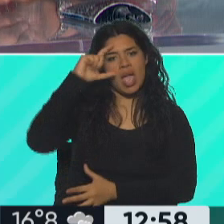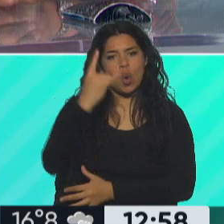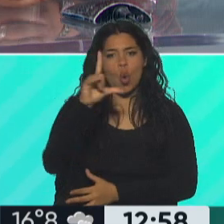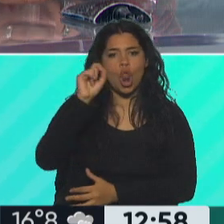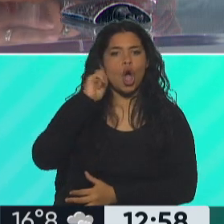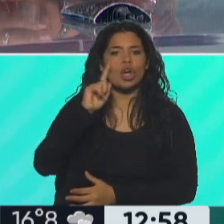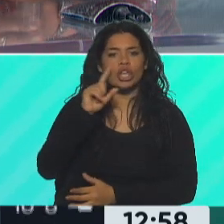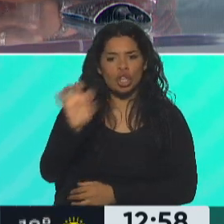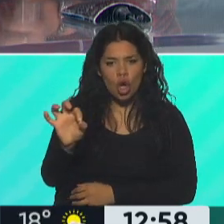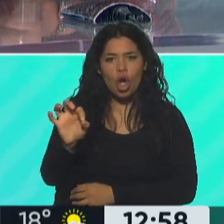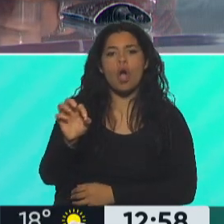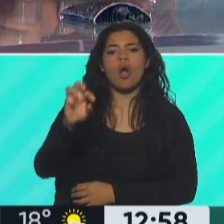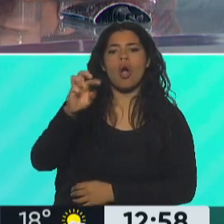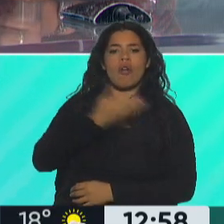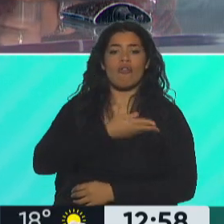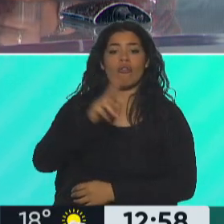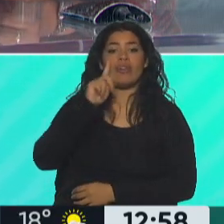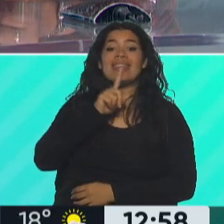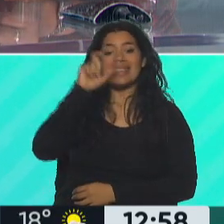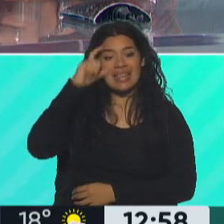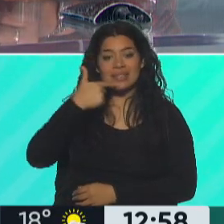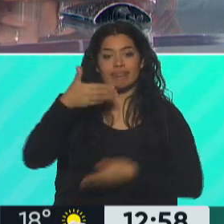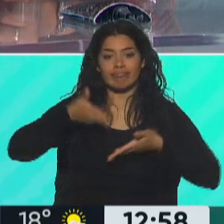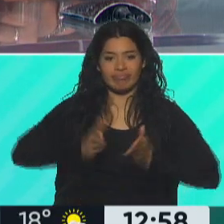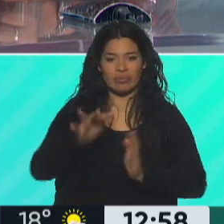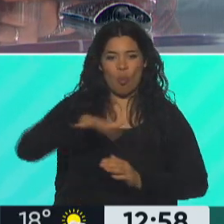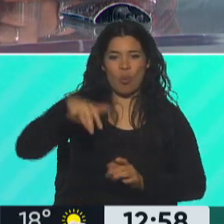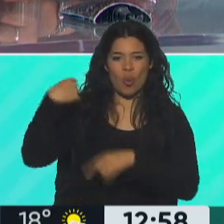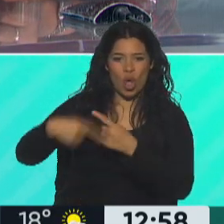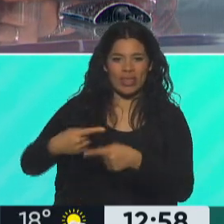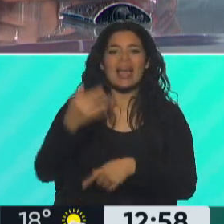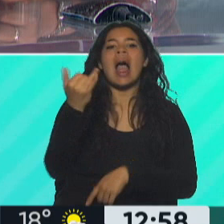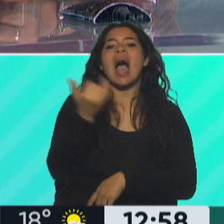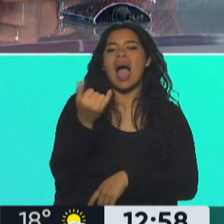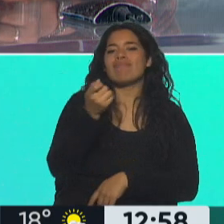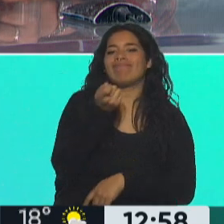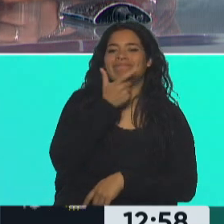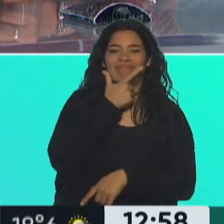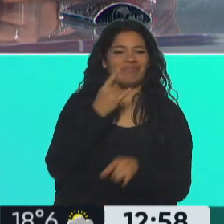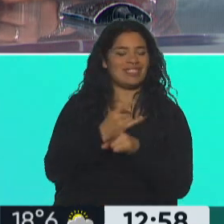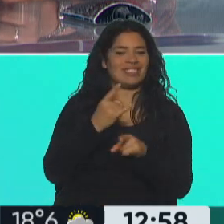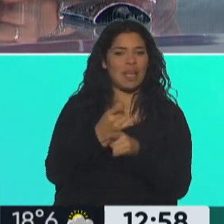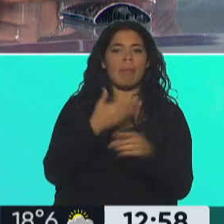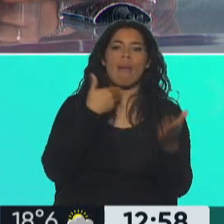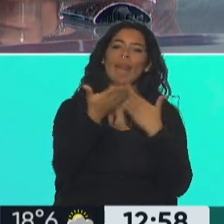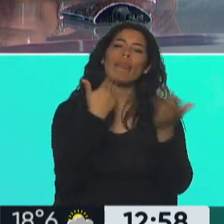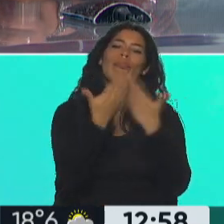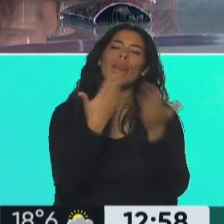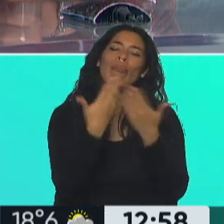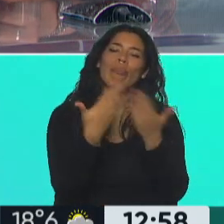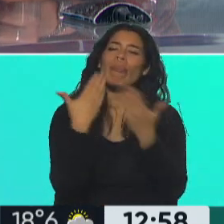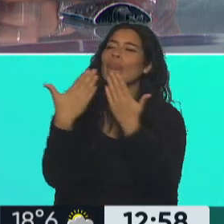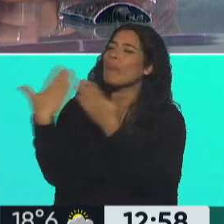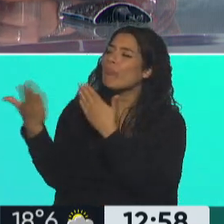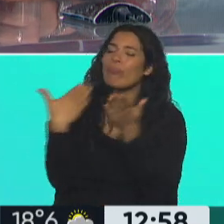en Varas Palca de Aparzo, que con una simpatía, siempre con una sonrisa en su cara, abría puertas. Él promovía el diálogo intercultural,